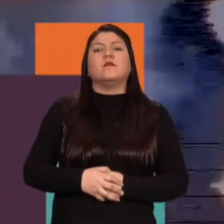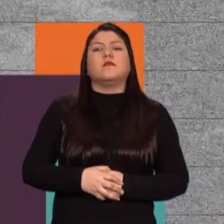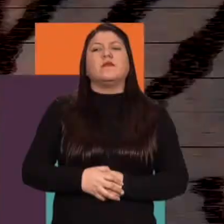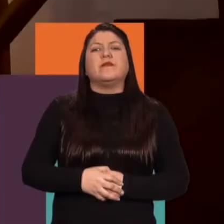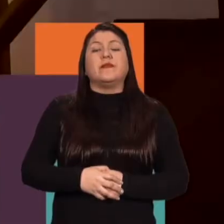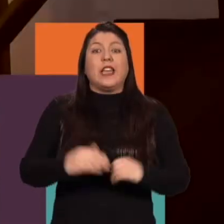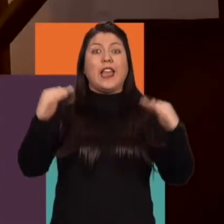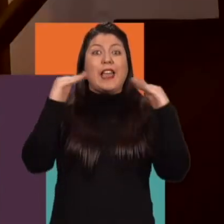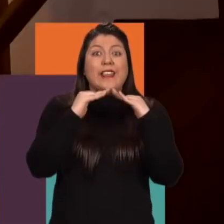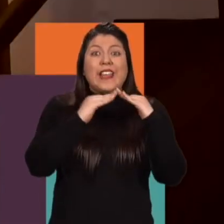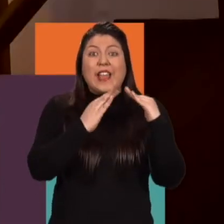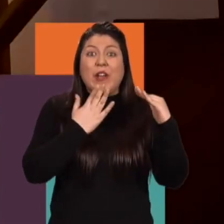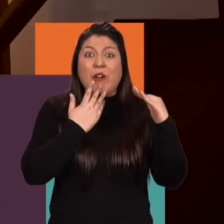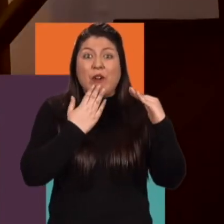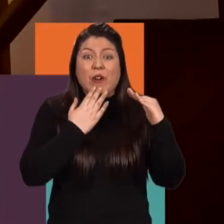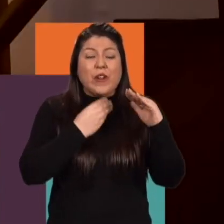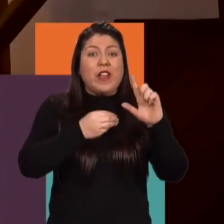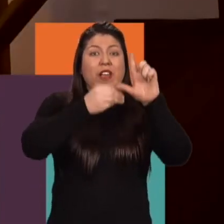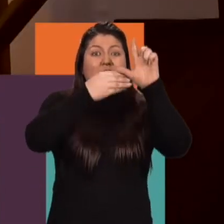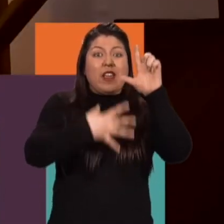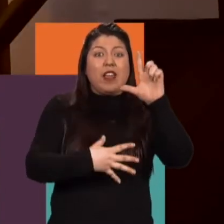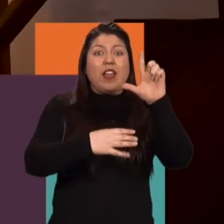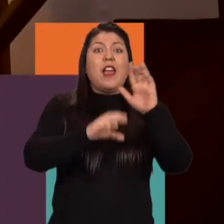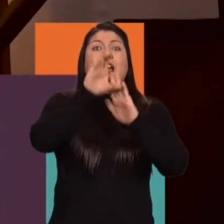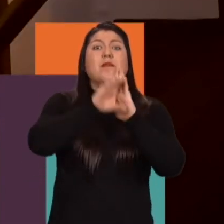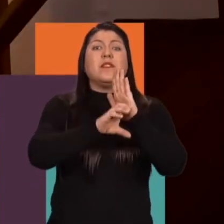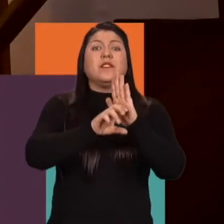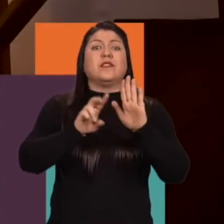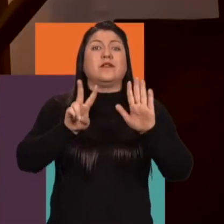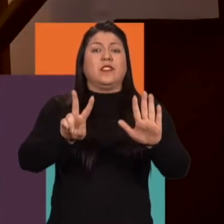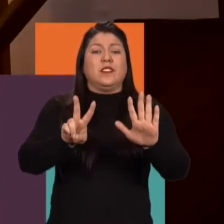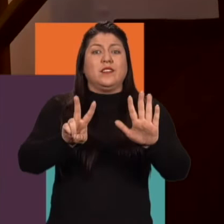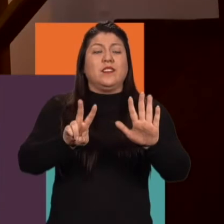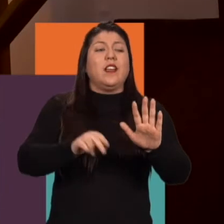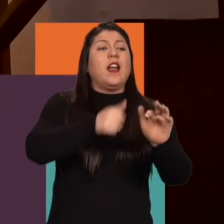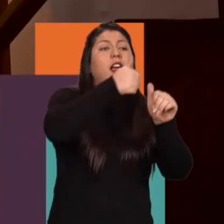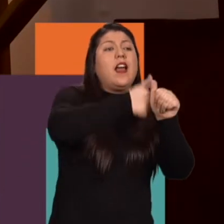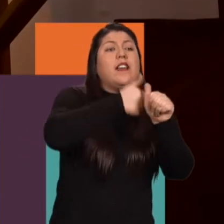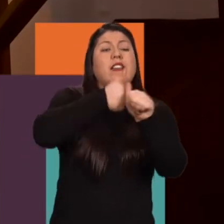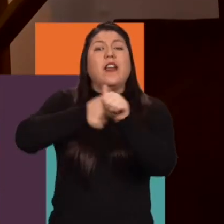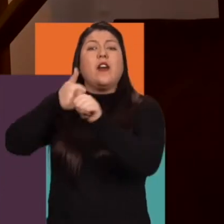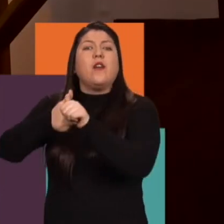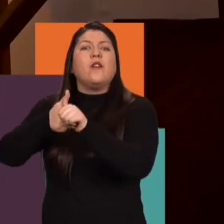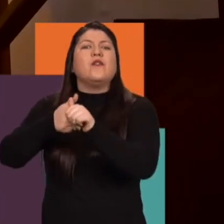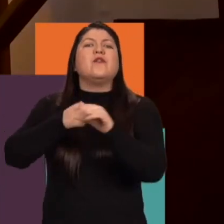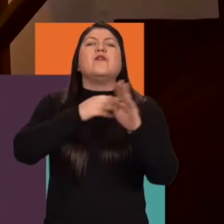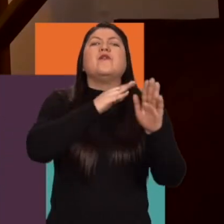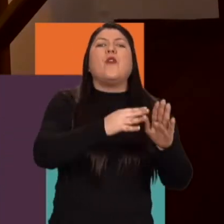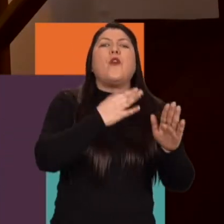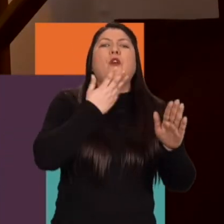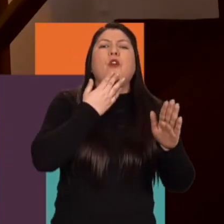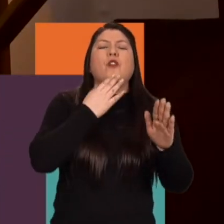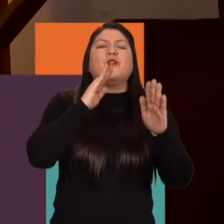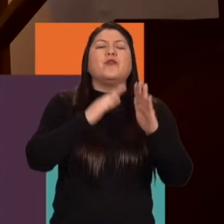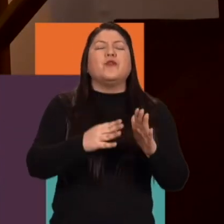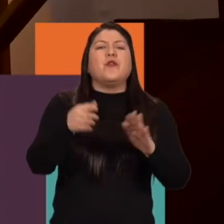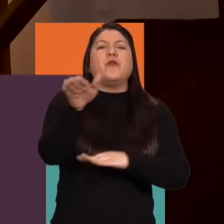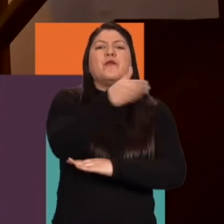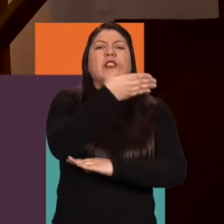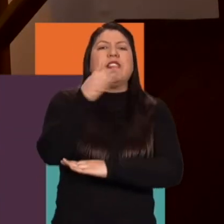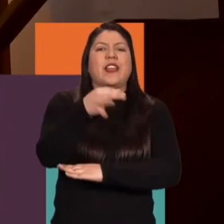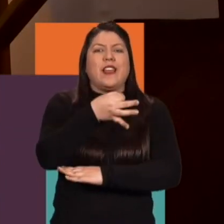la casa de colores es un contenido de siete capítulos unitarios dándole a cada uno un color de la bandera gay y desde ese